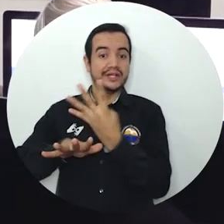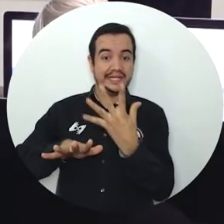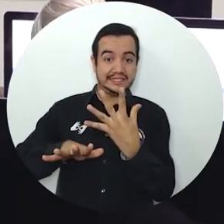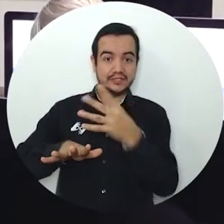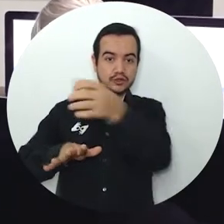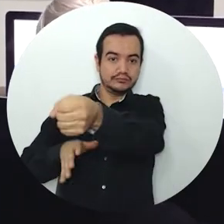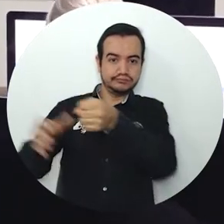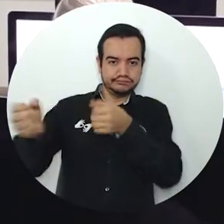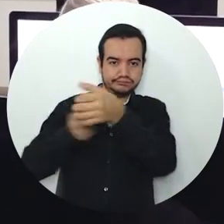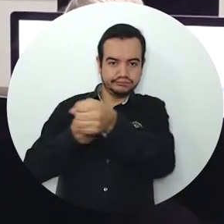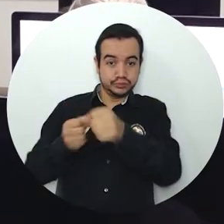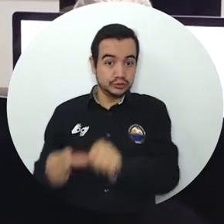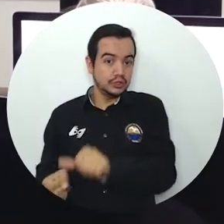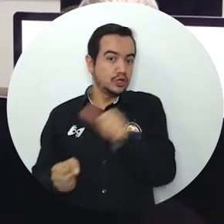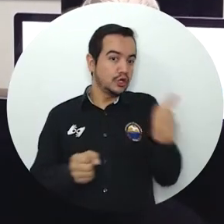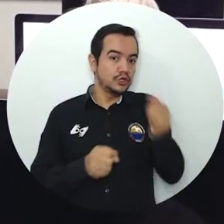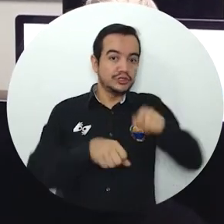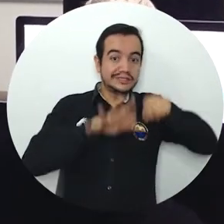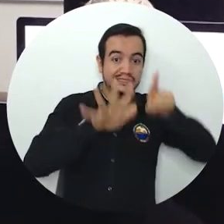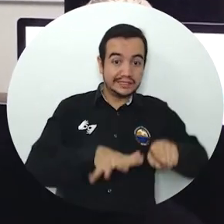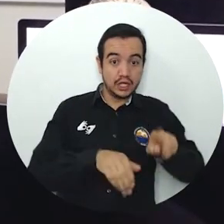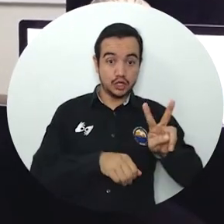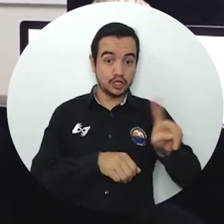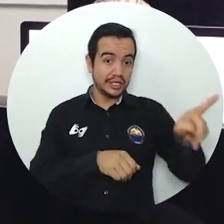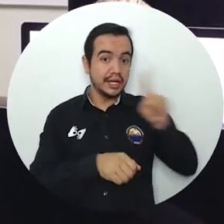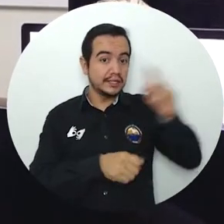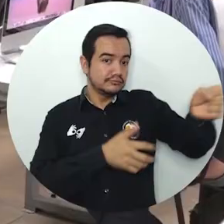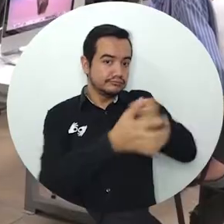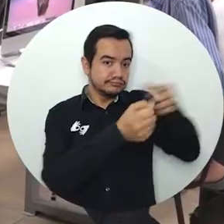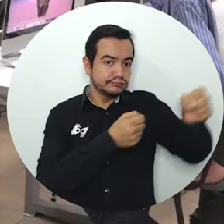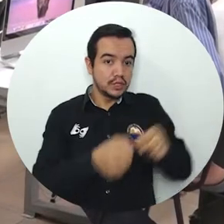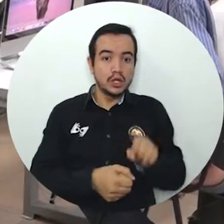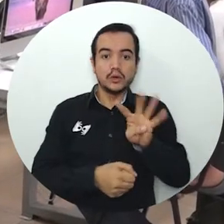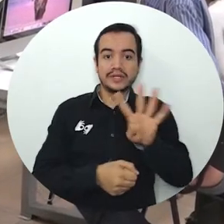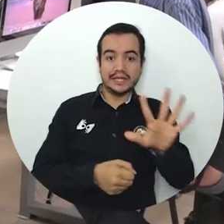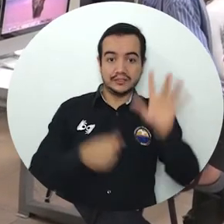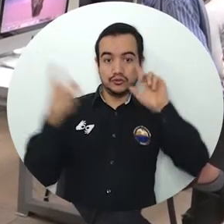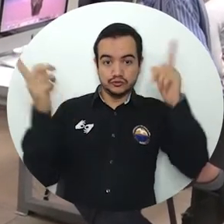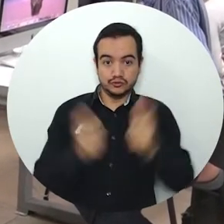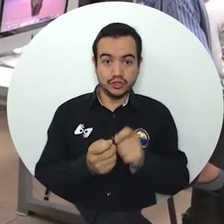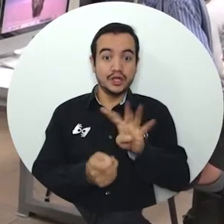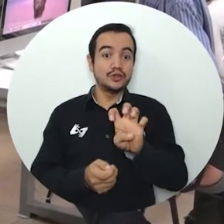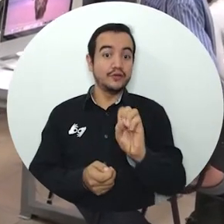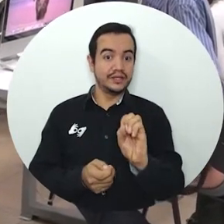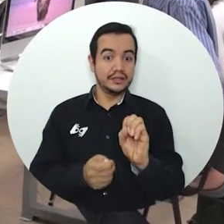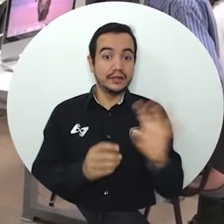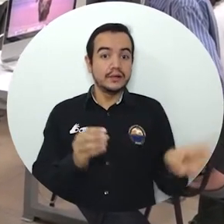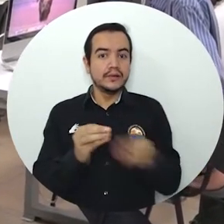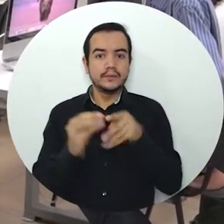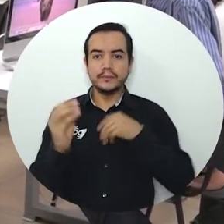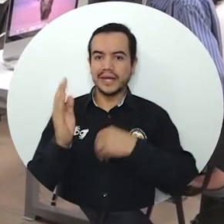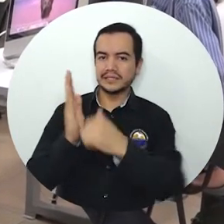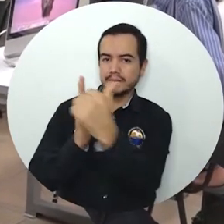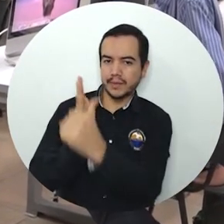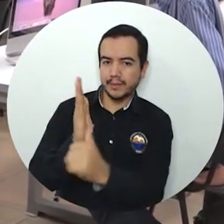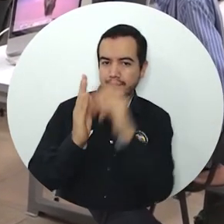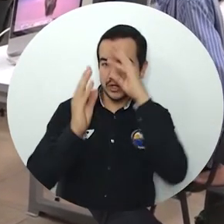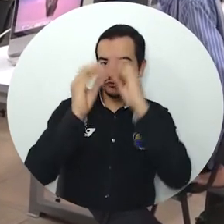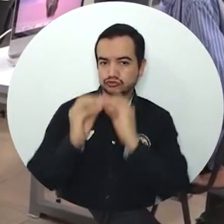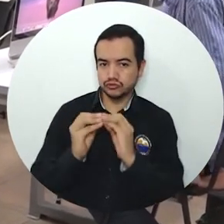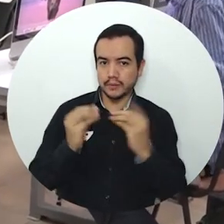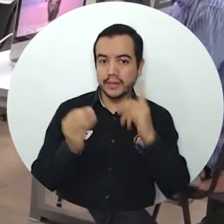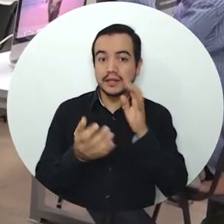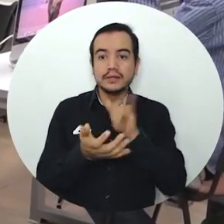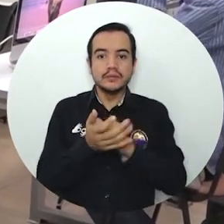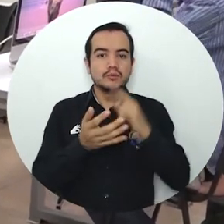45 en el segundo. En la reunión también se dio aval al proyecto de acuerdo por el cual se establecen disposiciones para mejorar